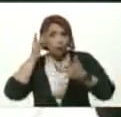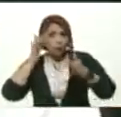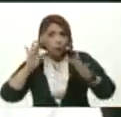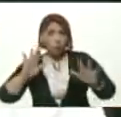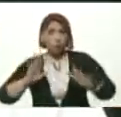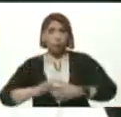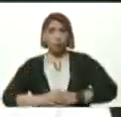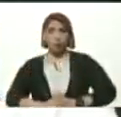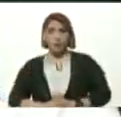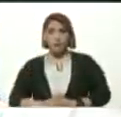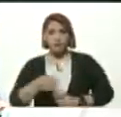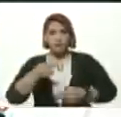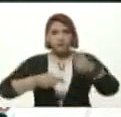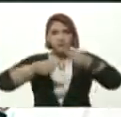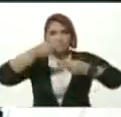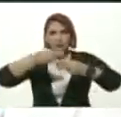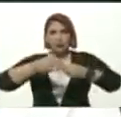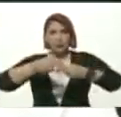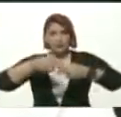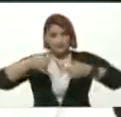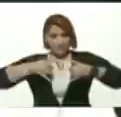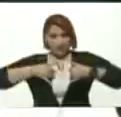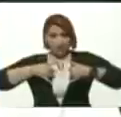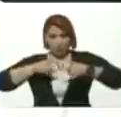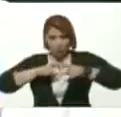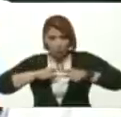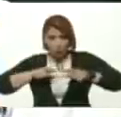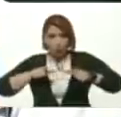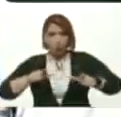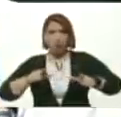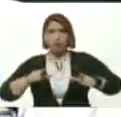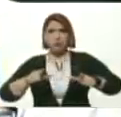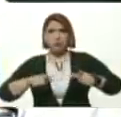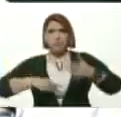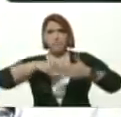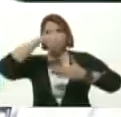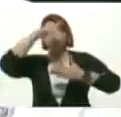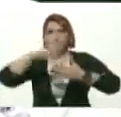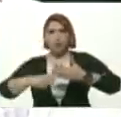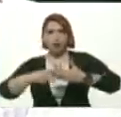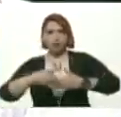De construir Desde el lugar El plan